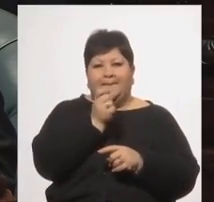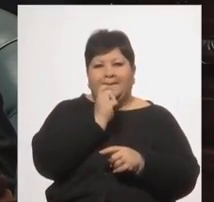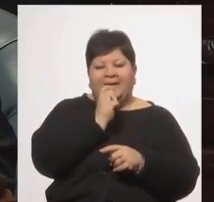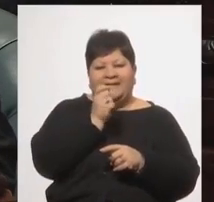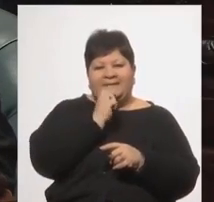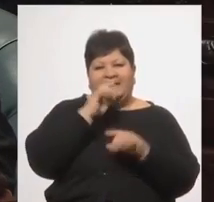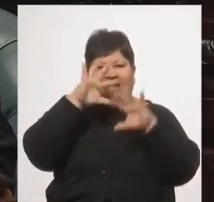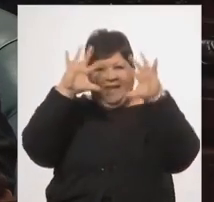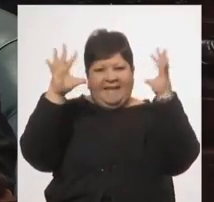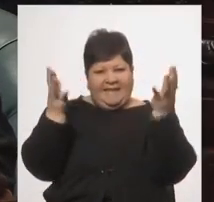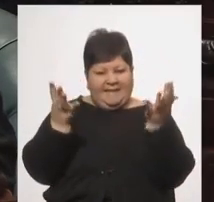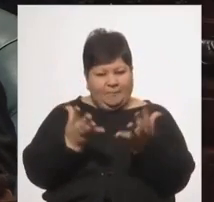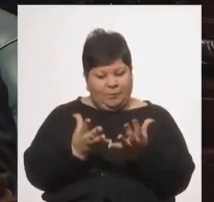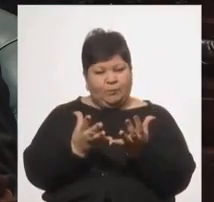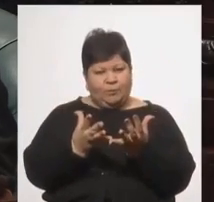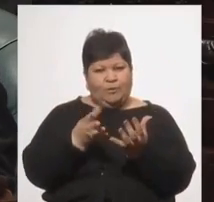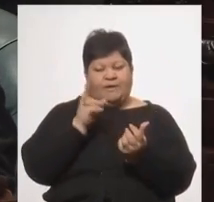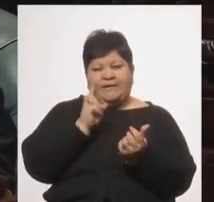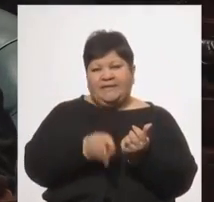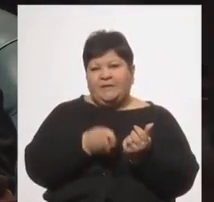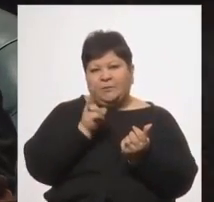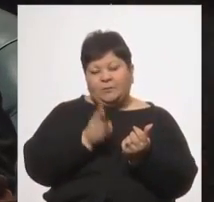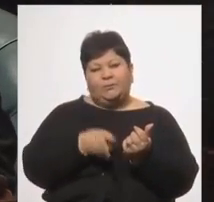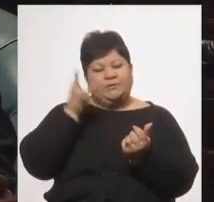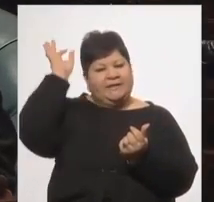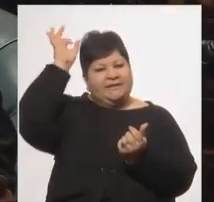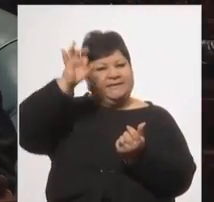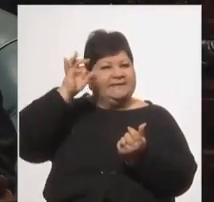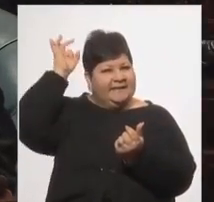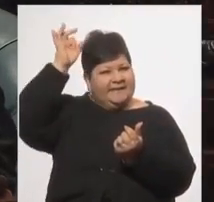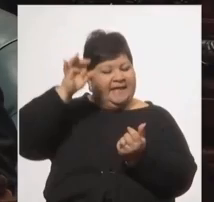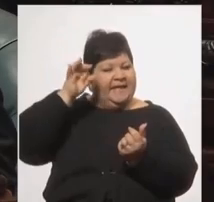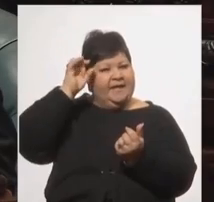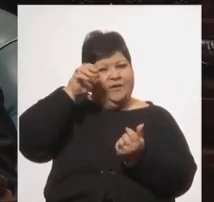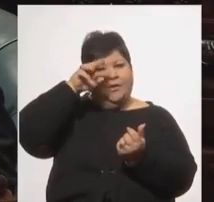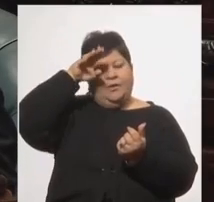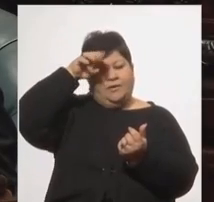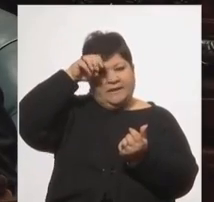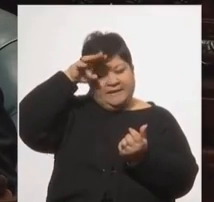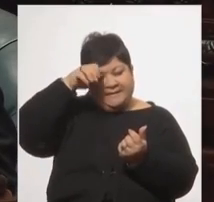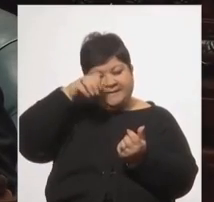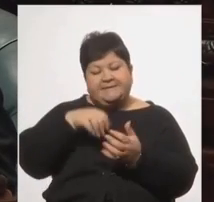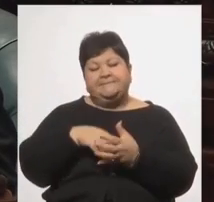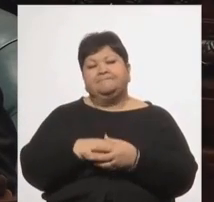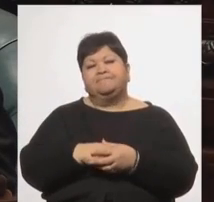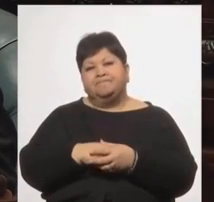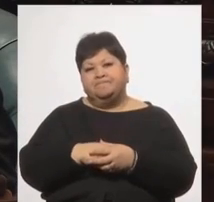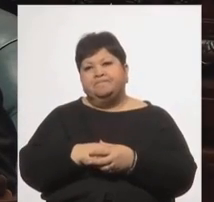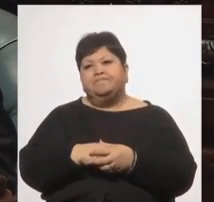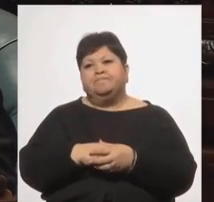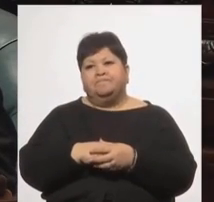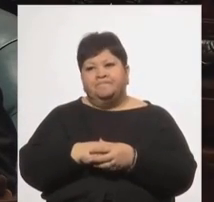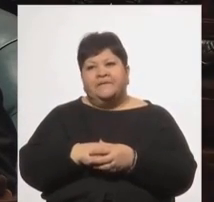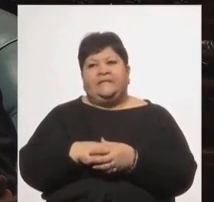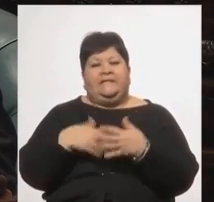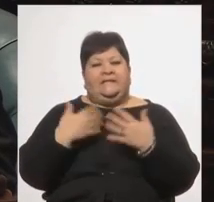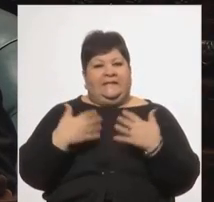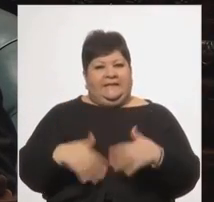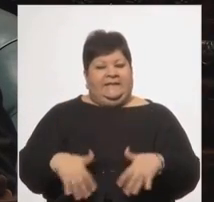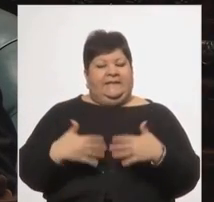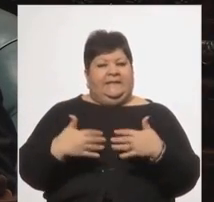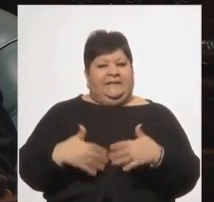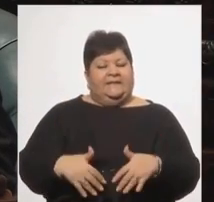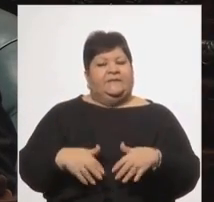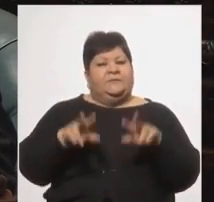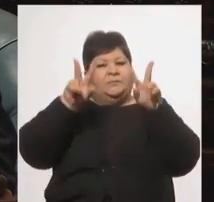horas, las renuncias al Senado de José Mujica y Julio María Zanguinetti constituyen un punto de inflexión